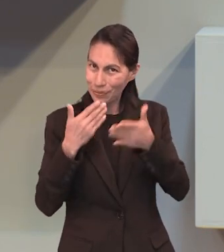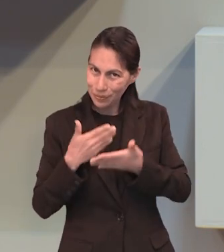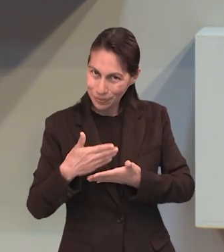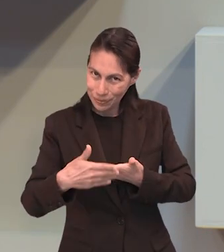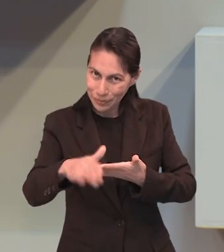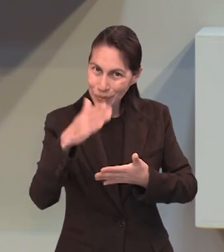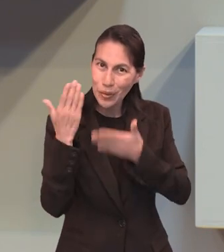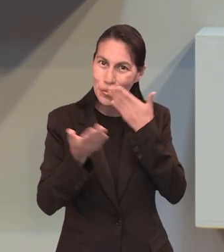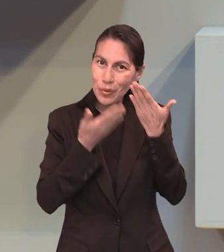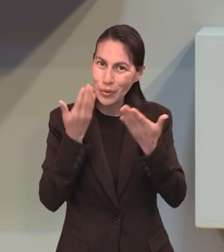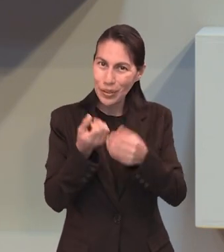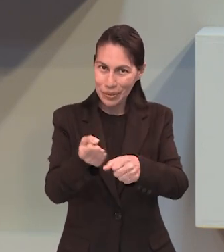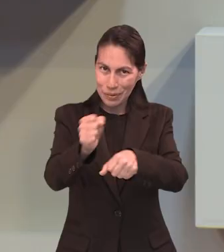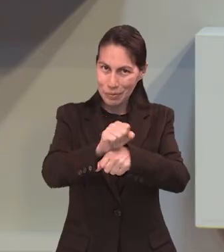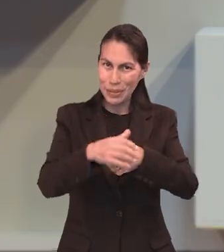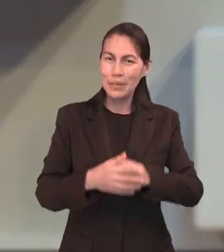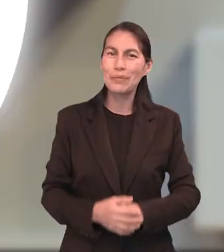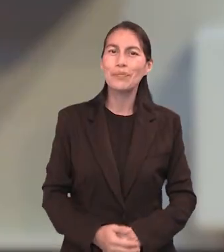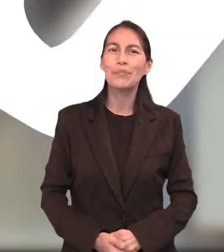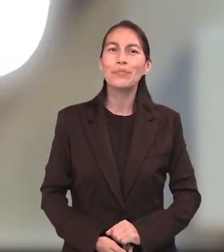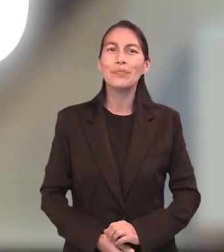en el estudio de esta semana.